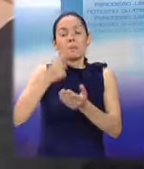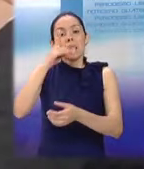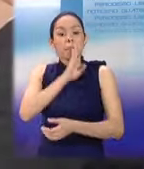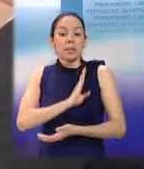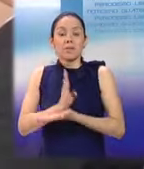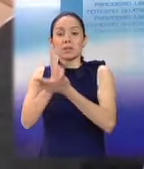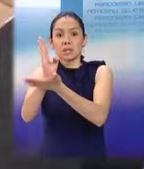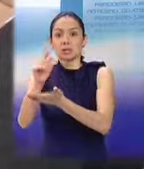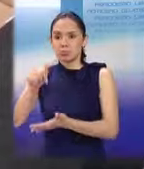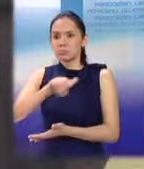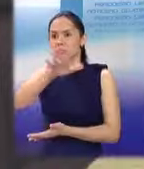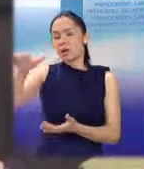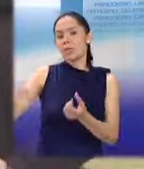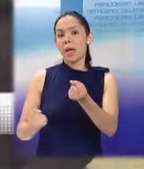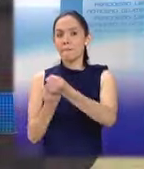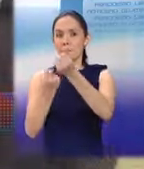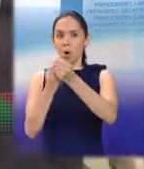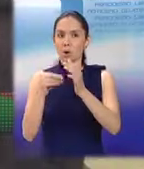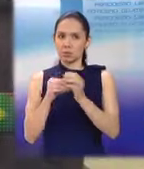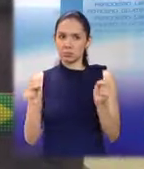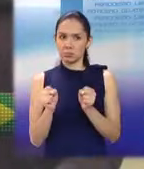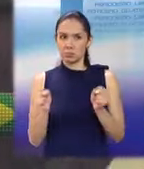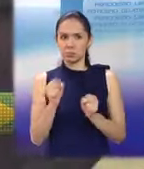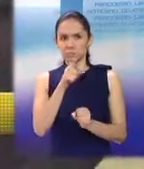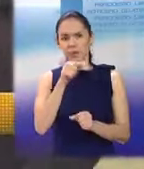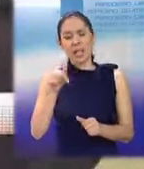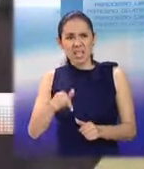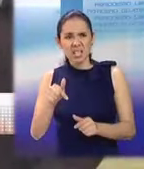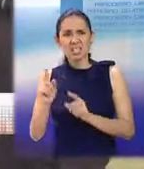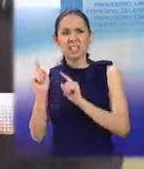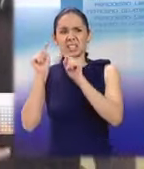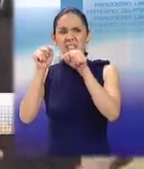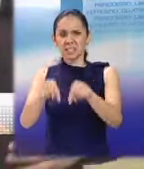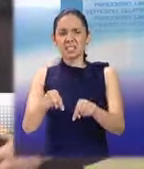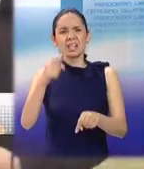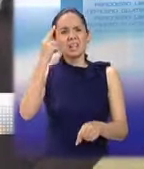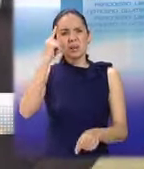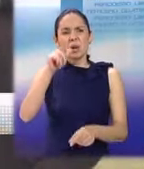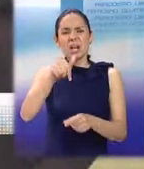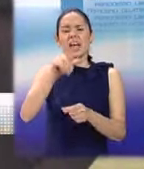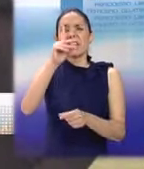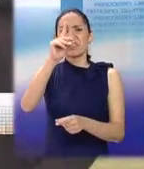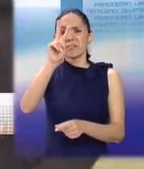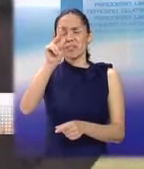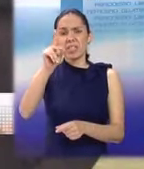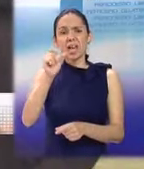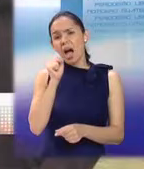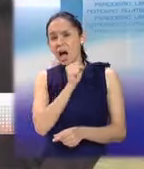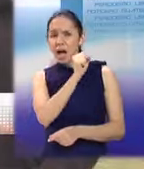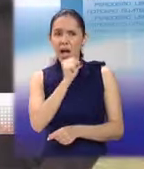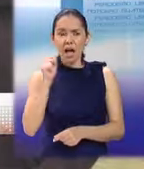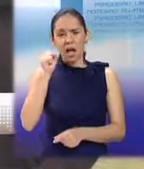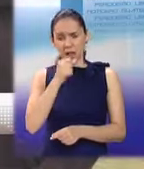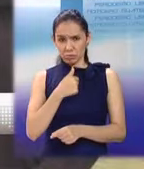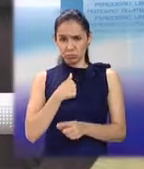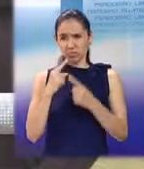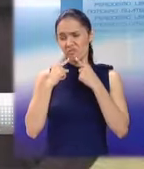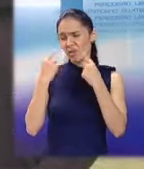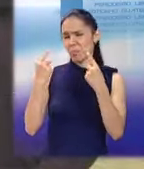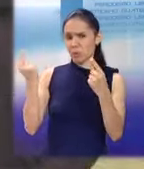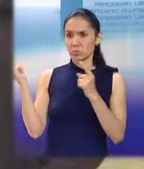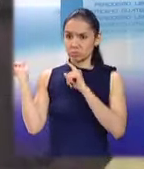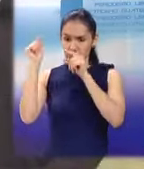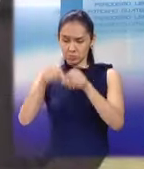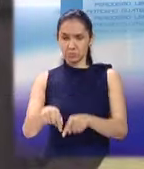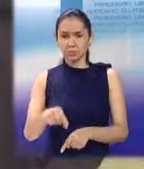comunidades de la región. Este motivo de DVD quiere presentar